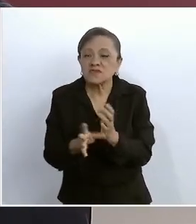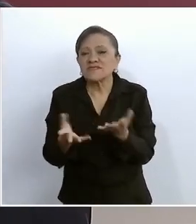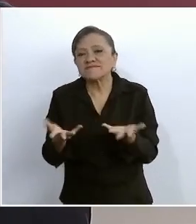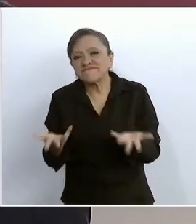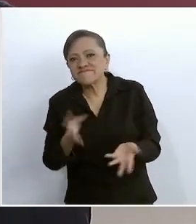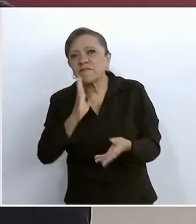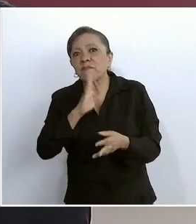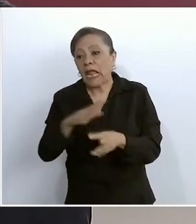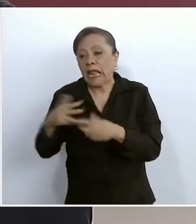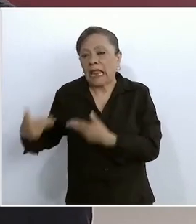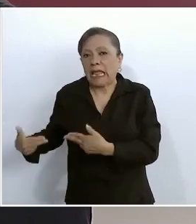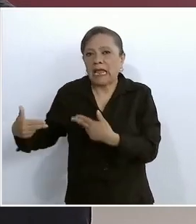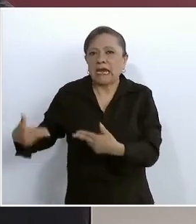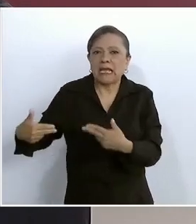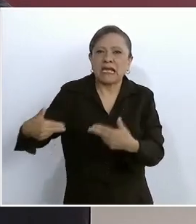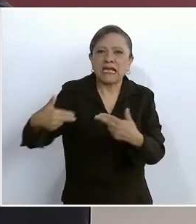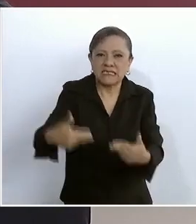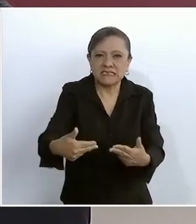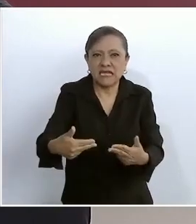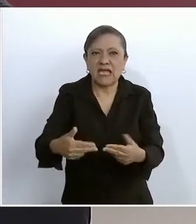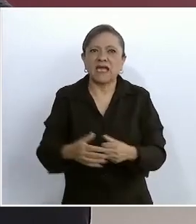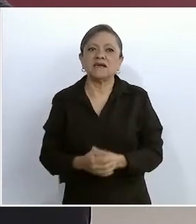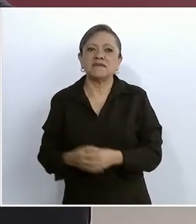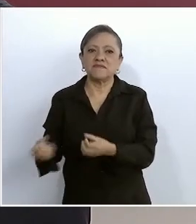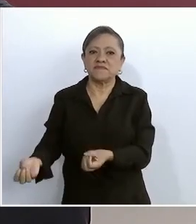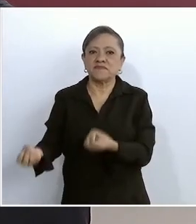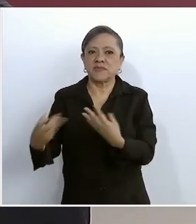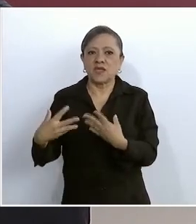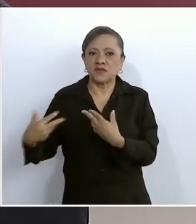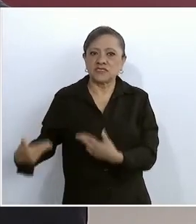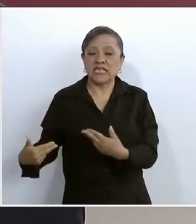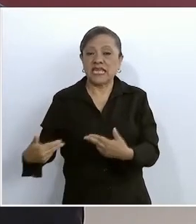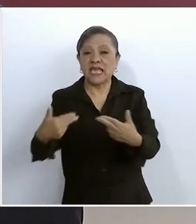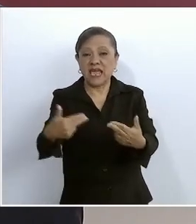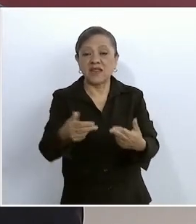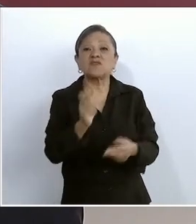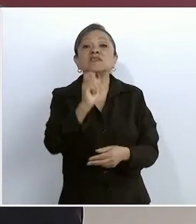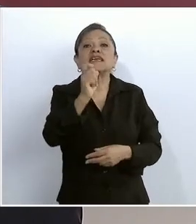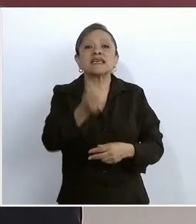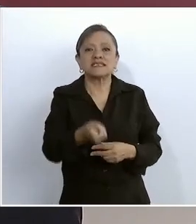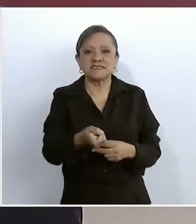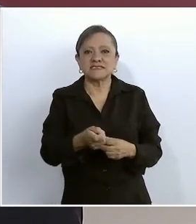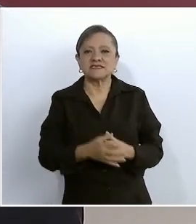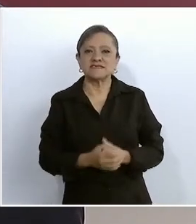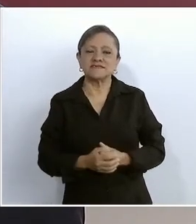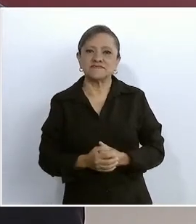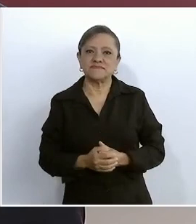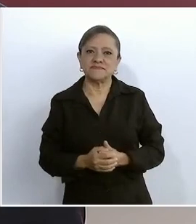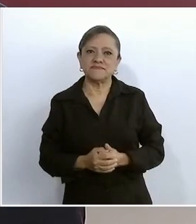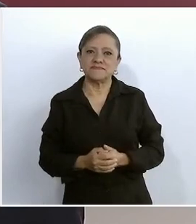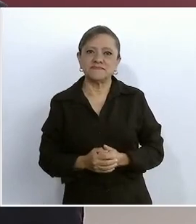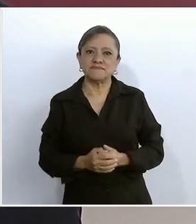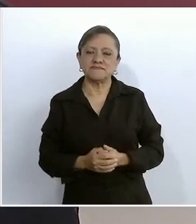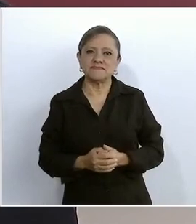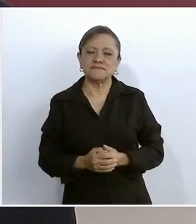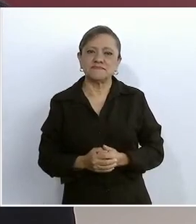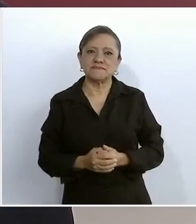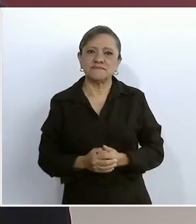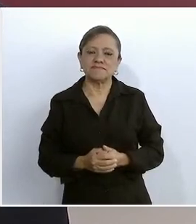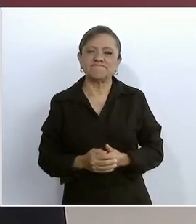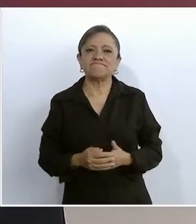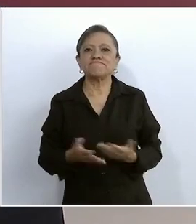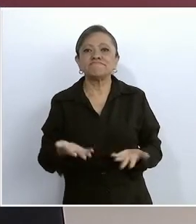que nos dejaron está el hecho de que no se